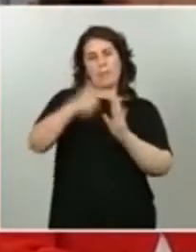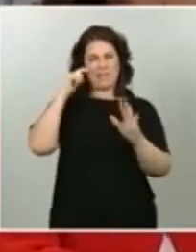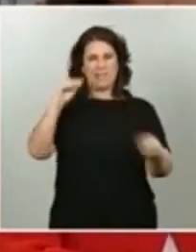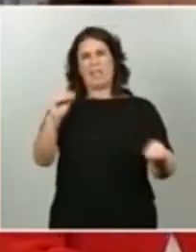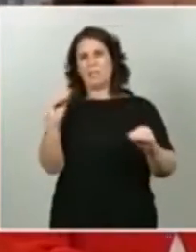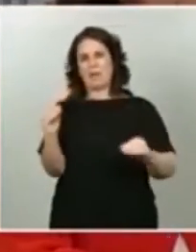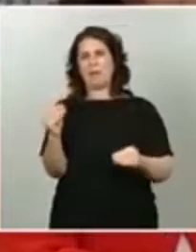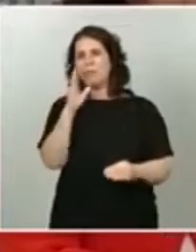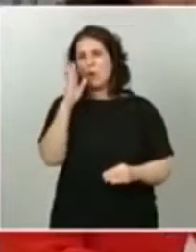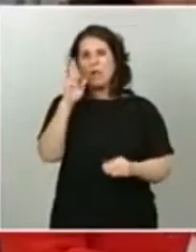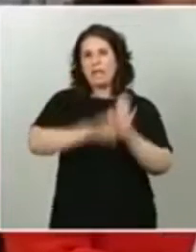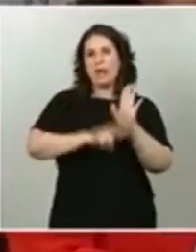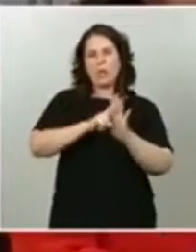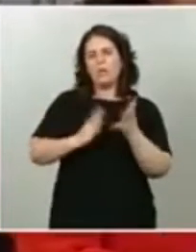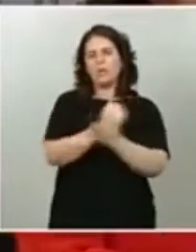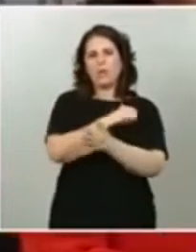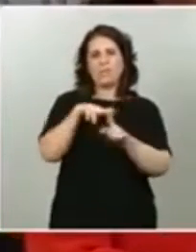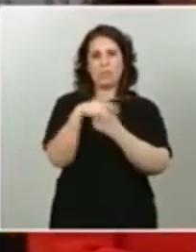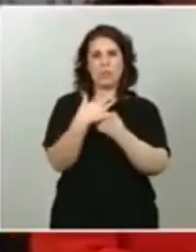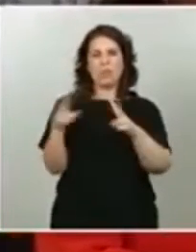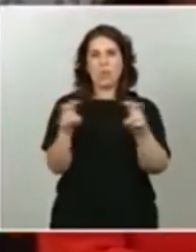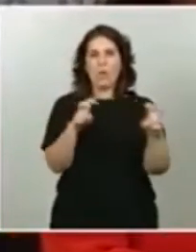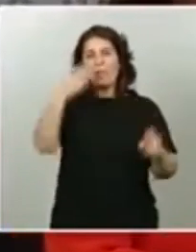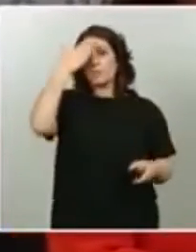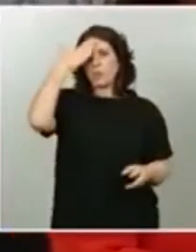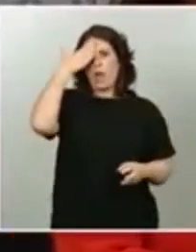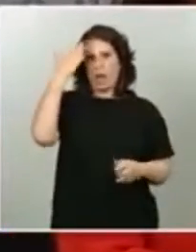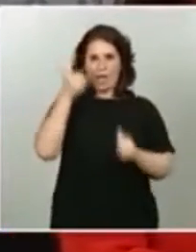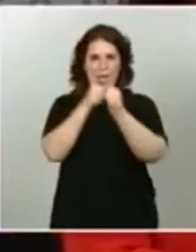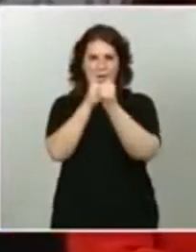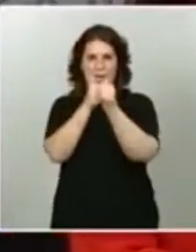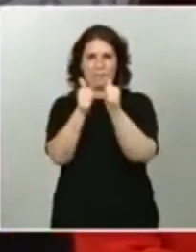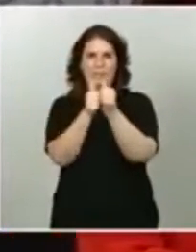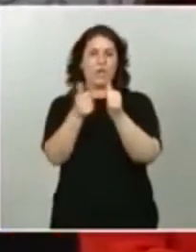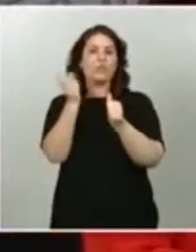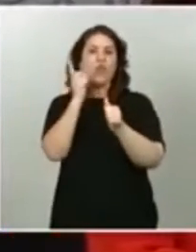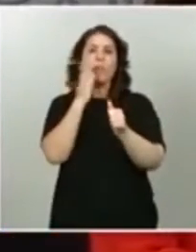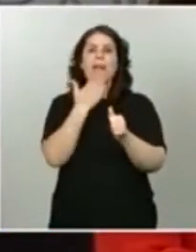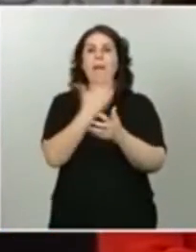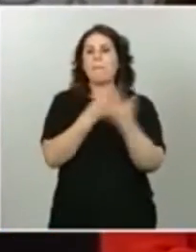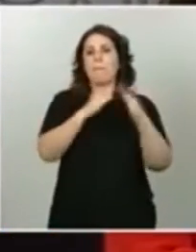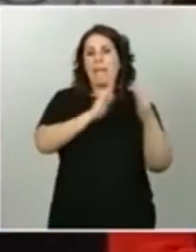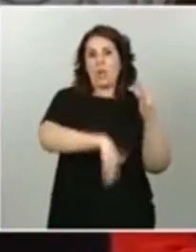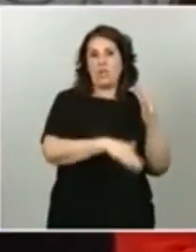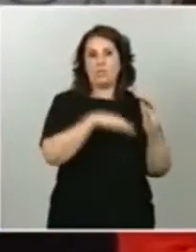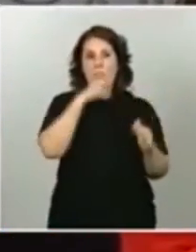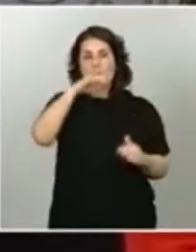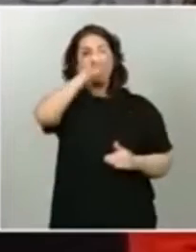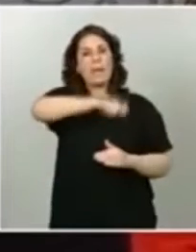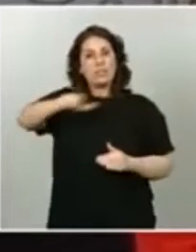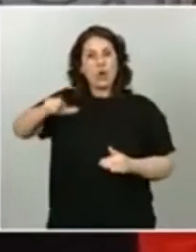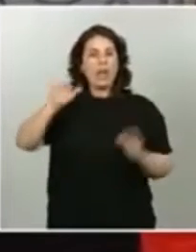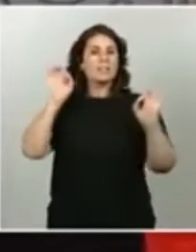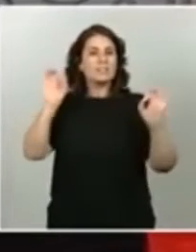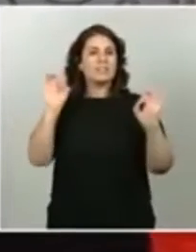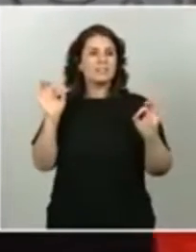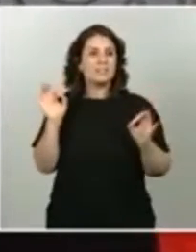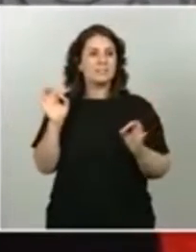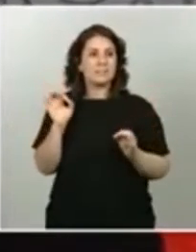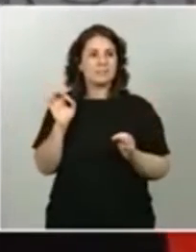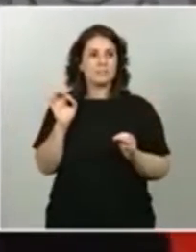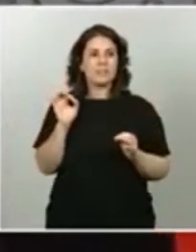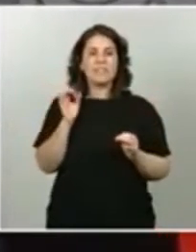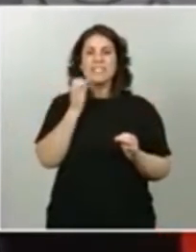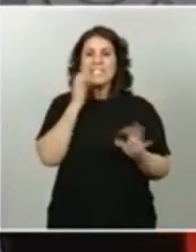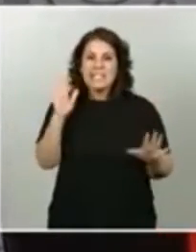la nueva situación de la tutela, que queda solo ya para los menores, porque las personas, insisto, las personas que tienen algún tipo de